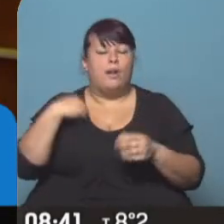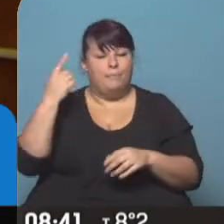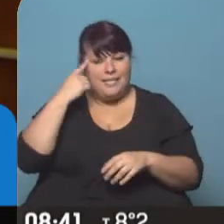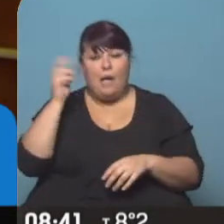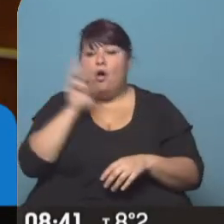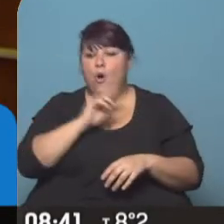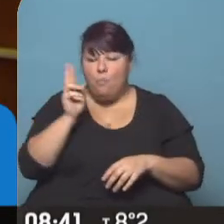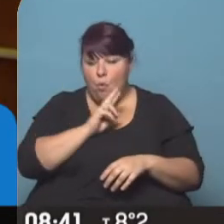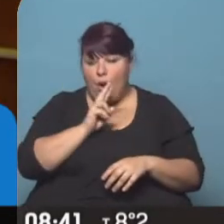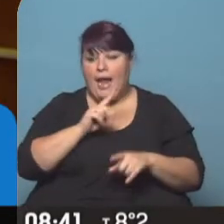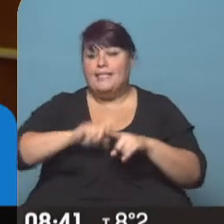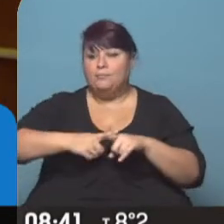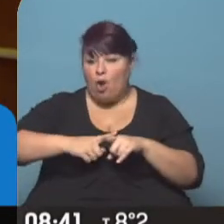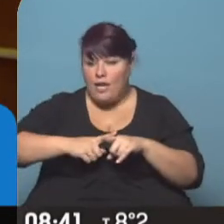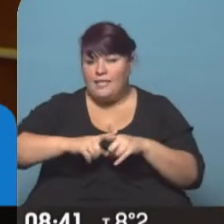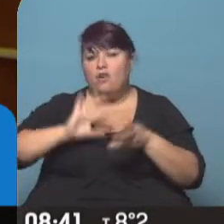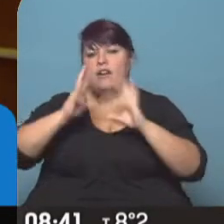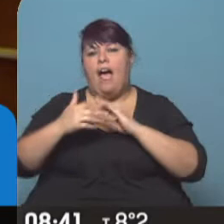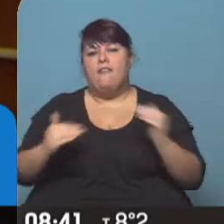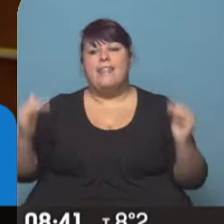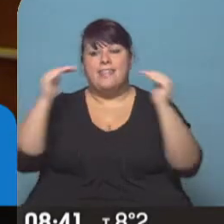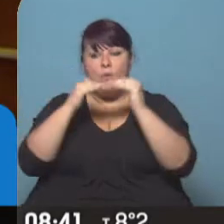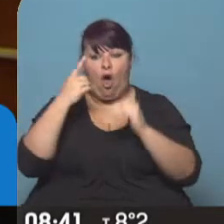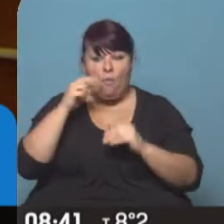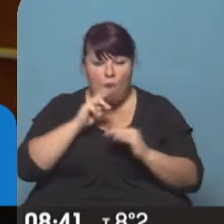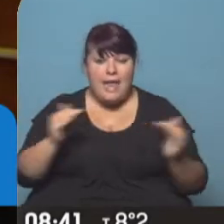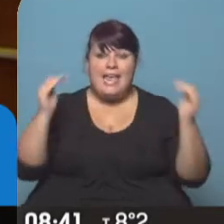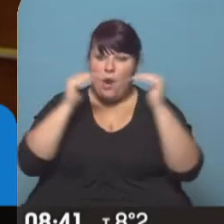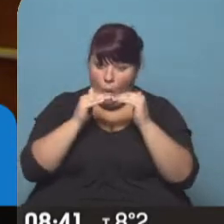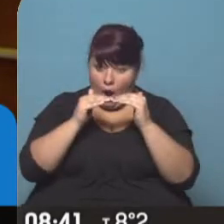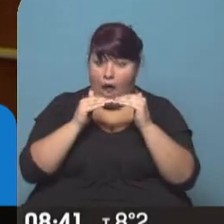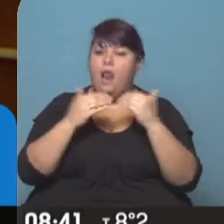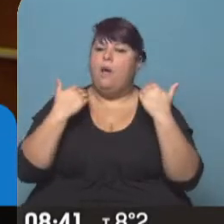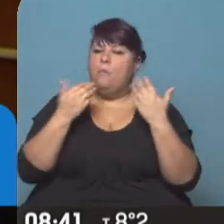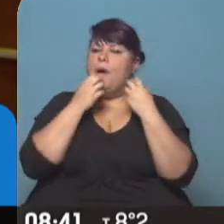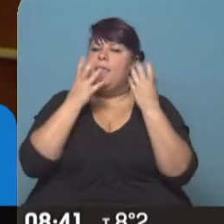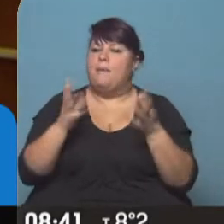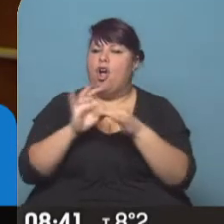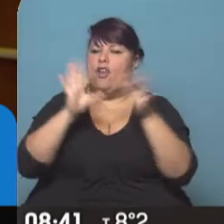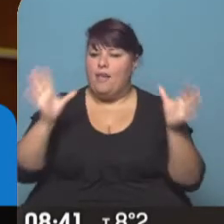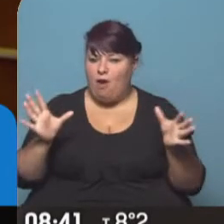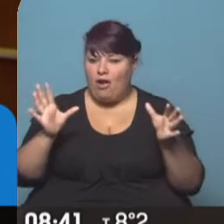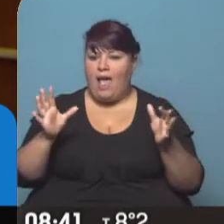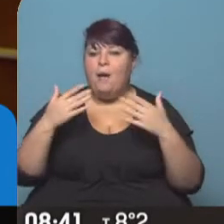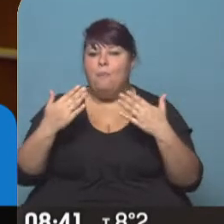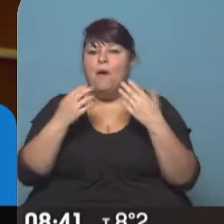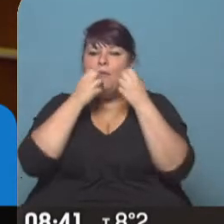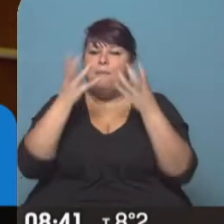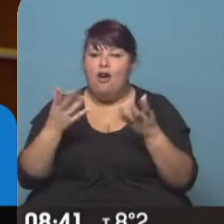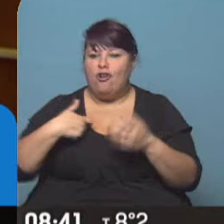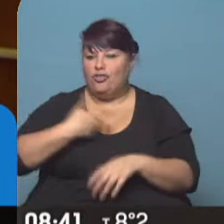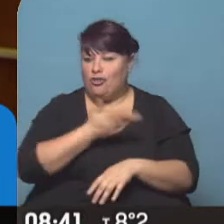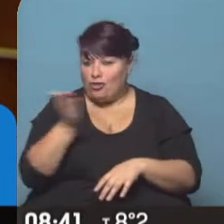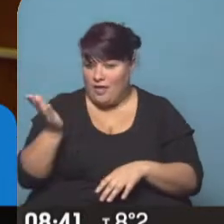las mujeres en la política, en un sistema de paridad y en un sistema de igualdad, vamos a mejorar la democracia y vamos a mejorar a la